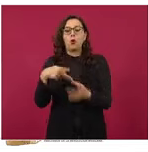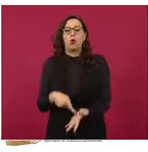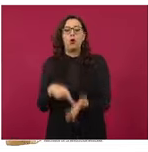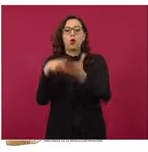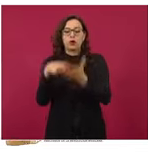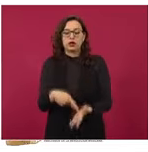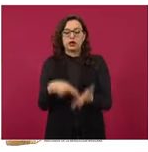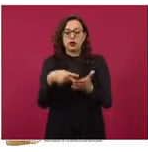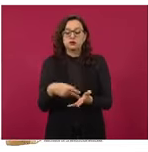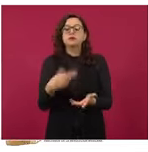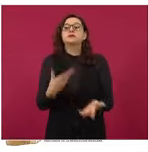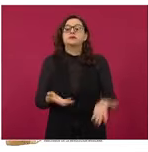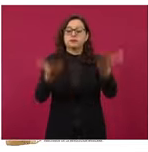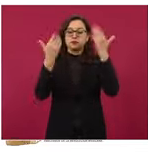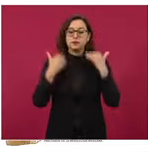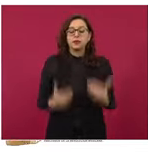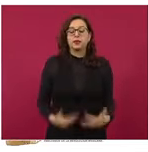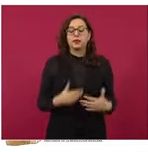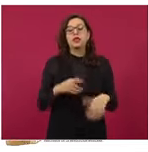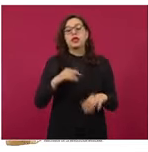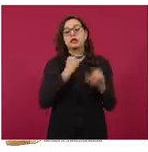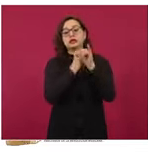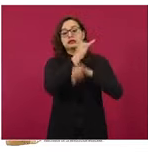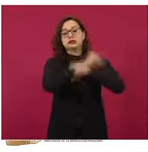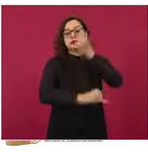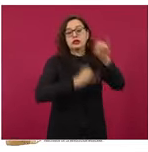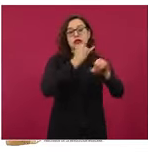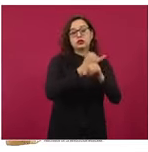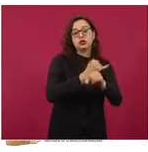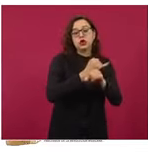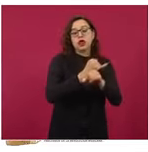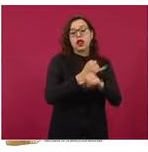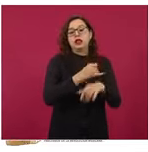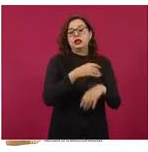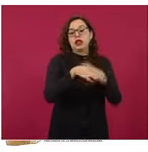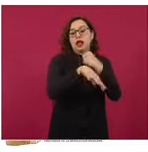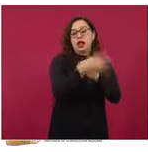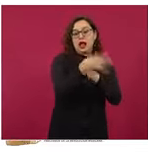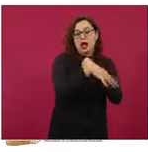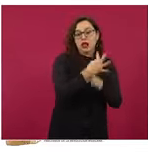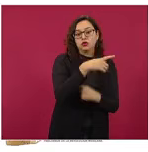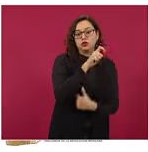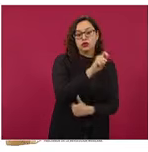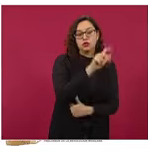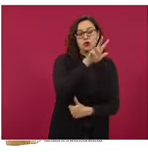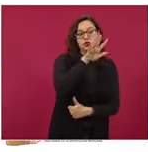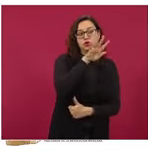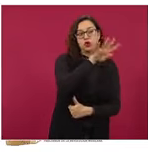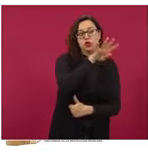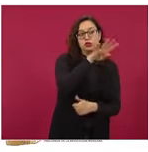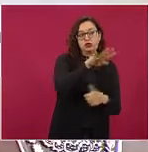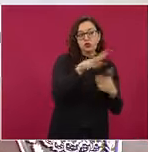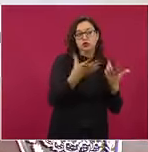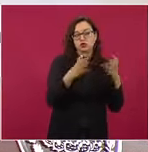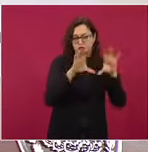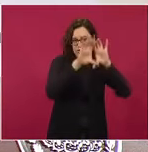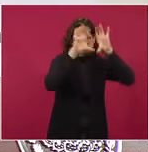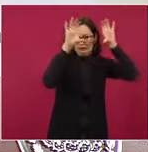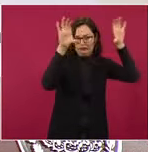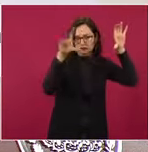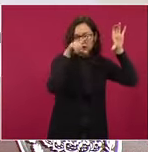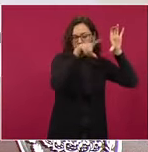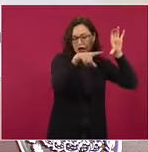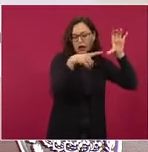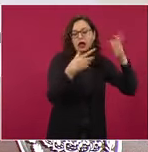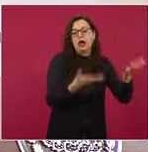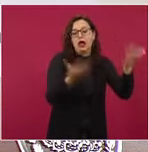18 centavos por litro, cuando el precio promedio de las 145 regiones es de 12 pesos